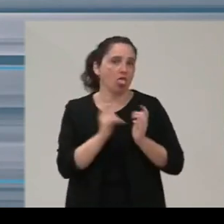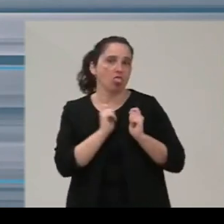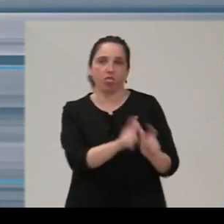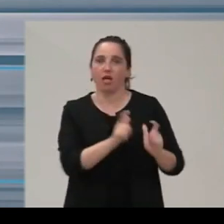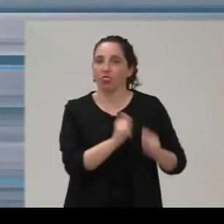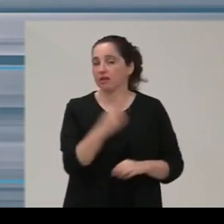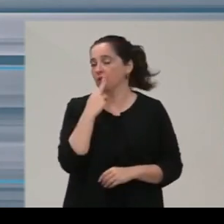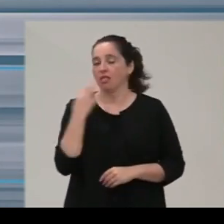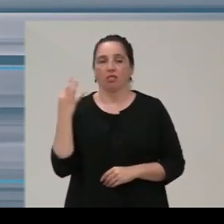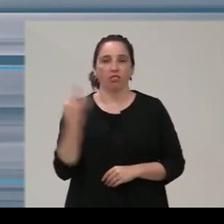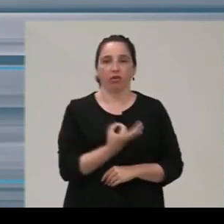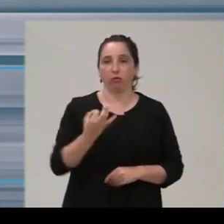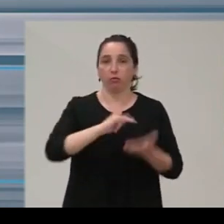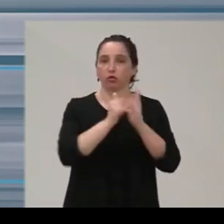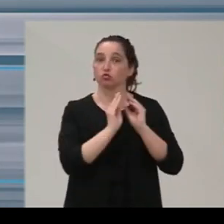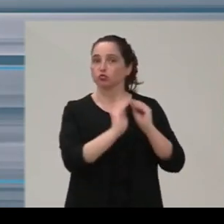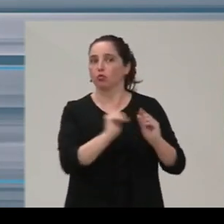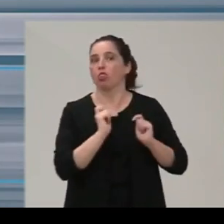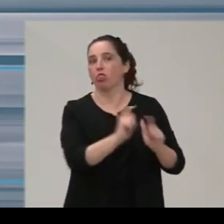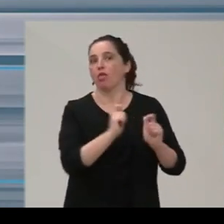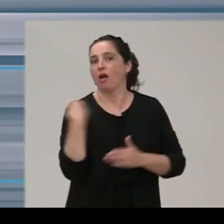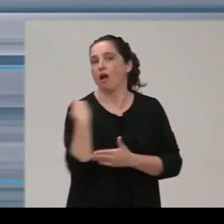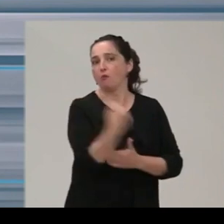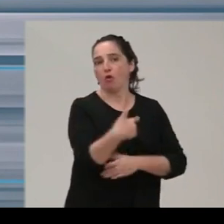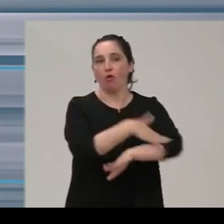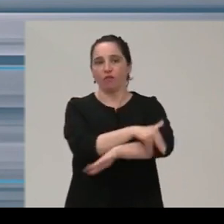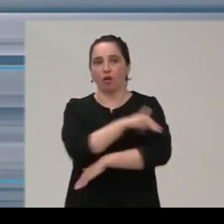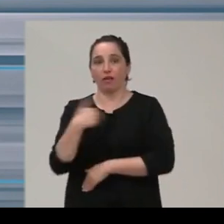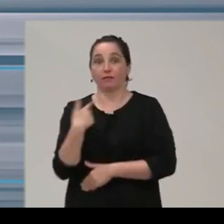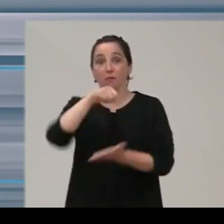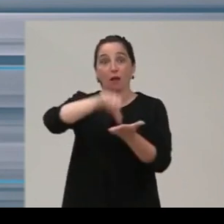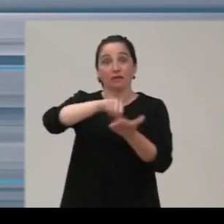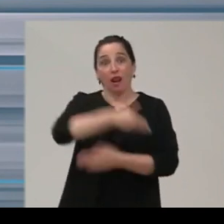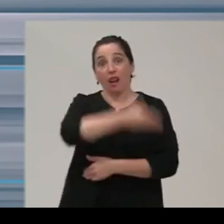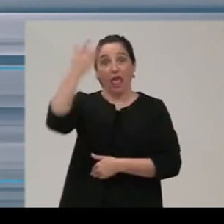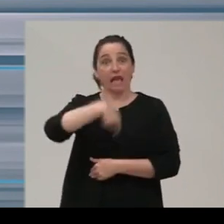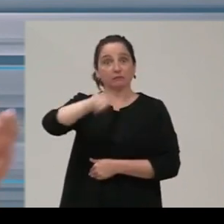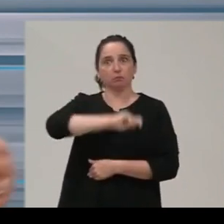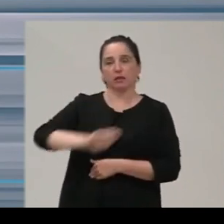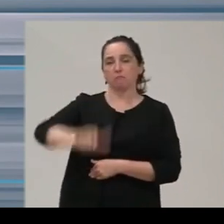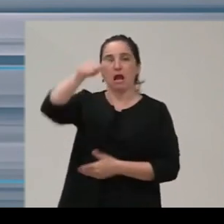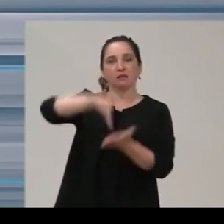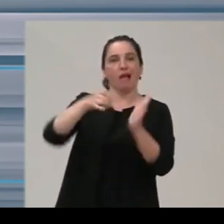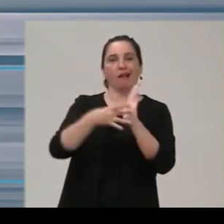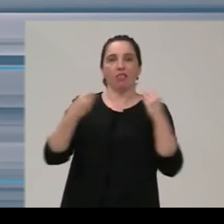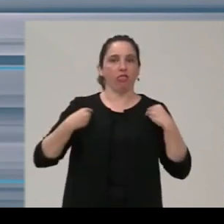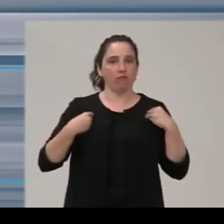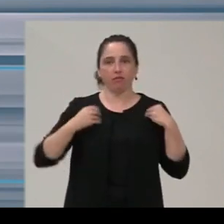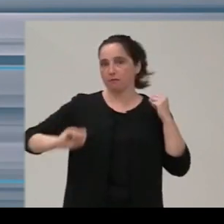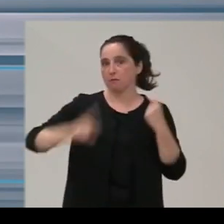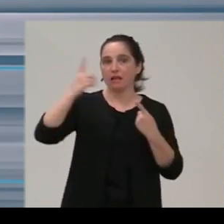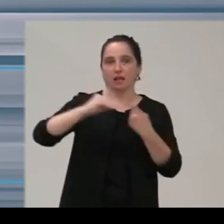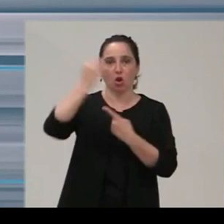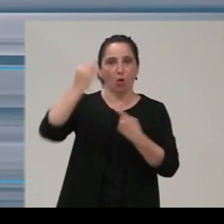en definitiva, con sus grandes proyectos para mantenerse entre las capitales españolas con más calidad de vida, más